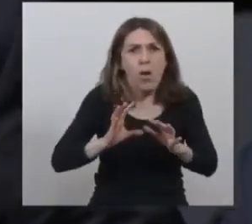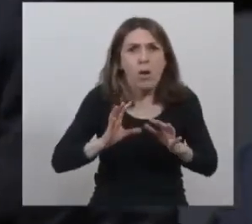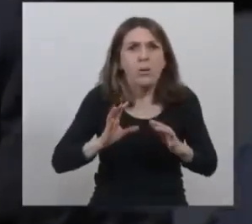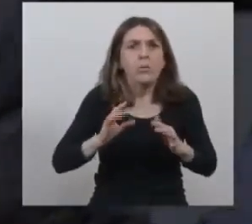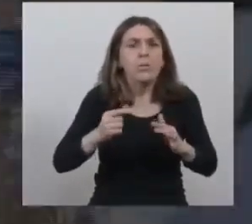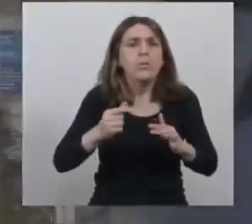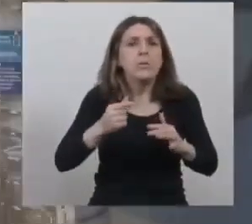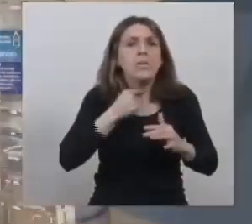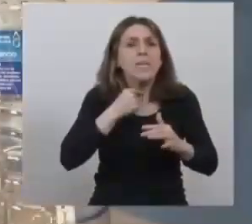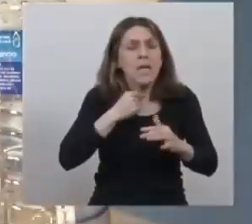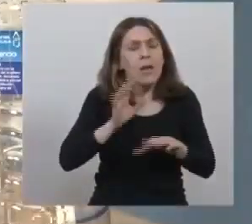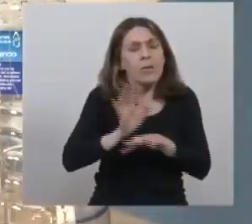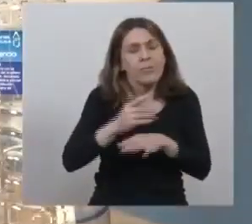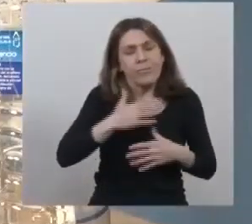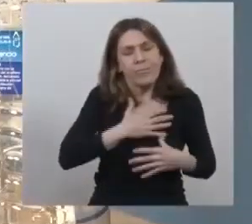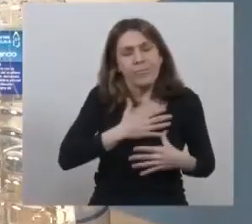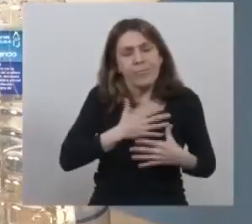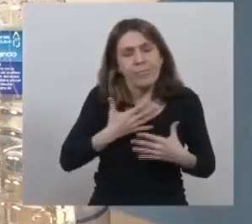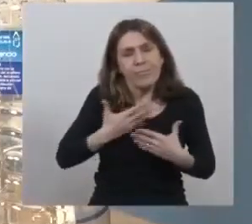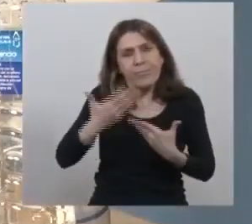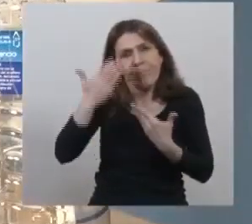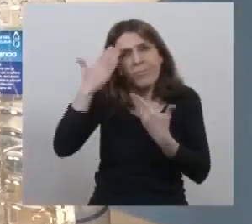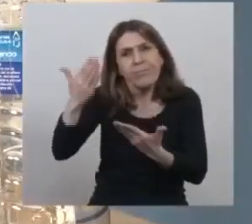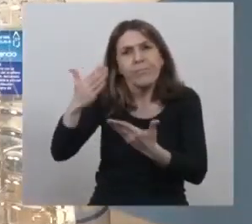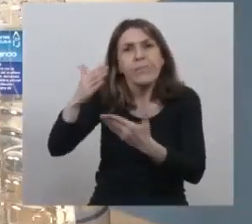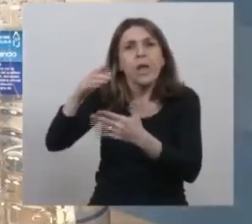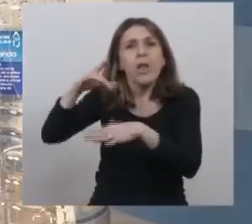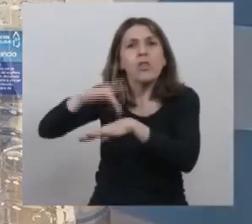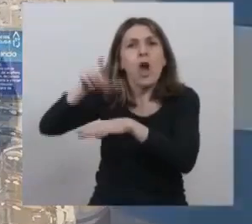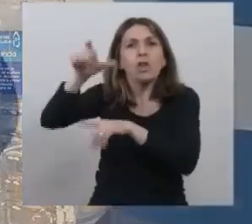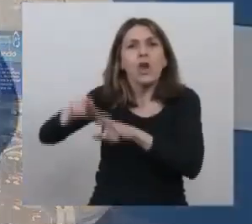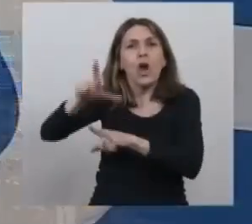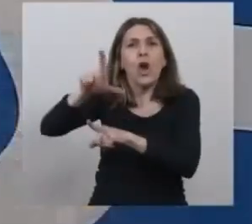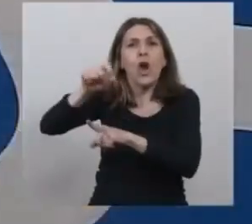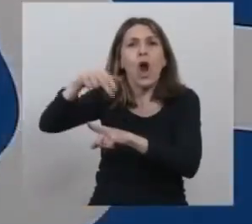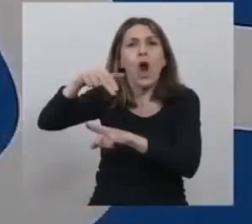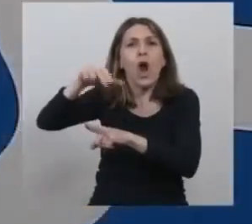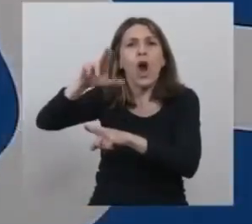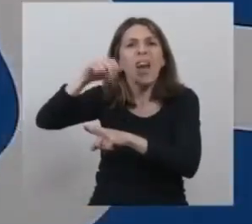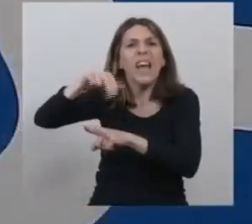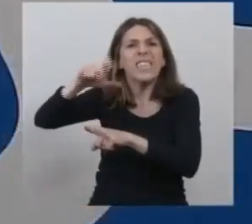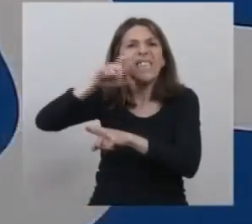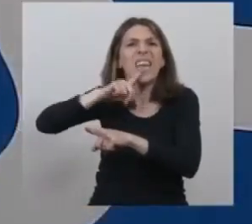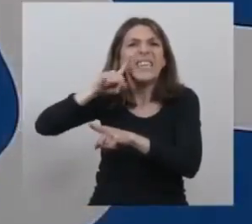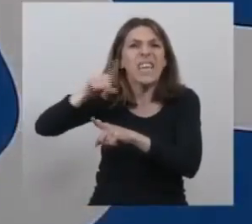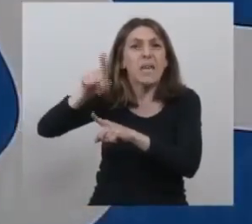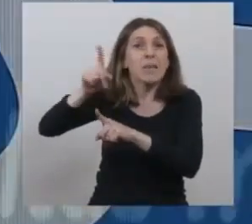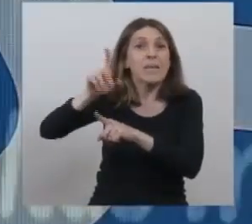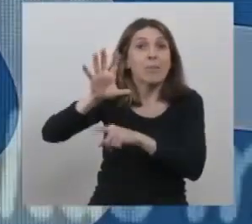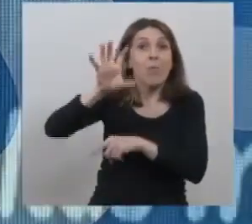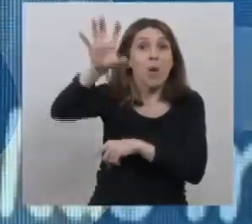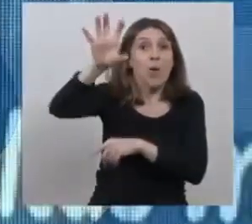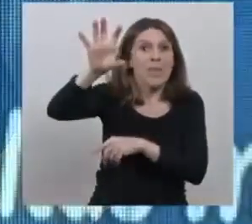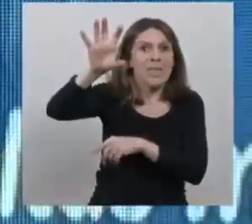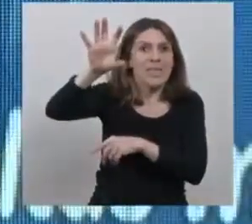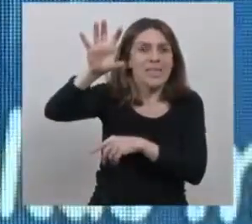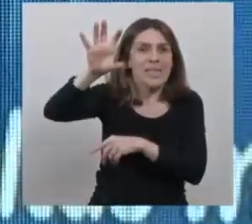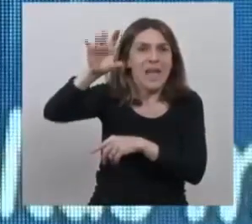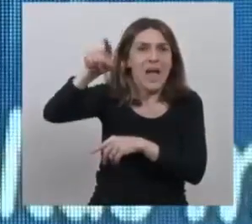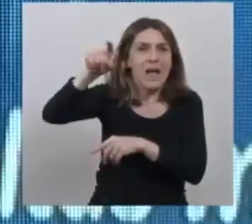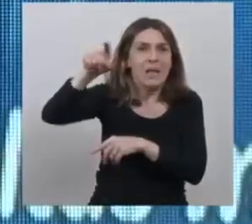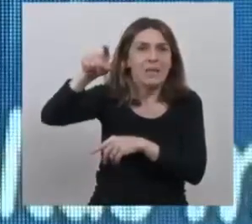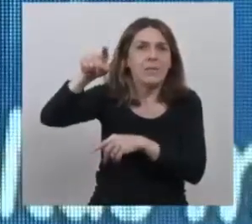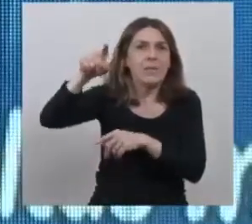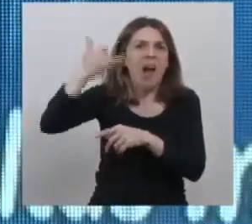quiero solidarizarme con el doctor Lorenzetti que ayer en su provincia sufrió